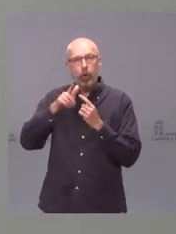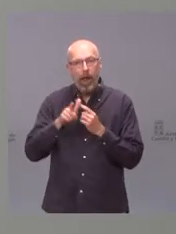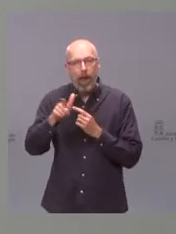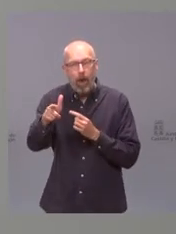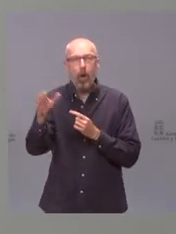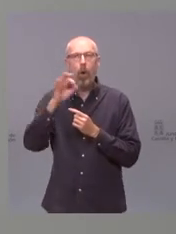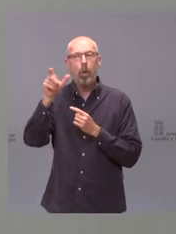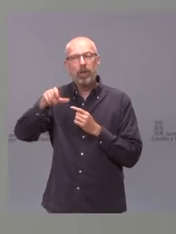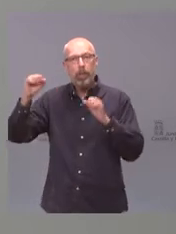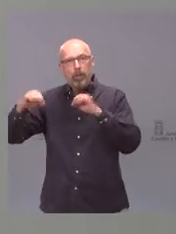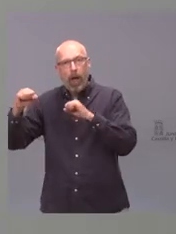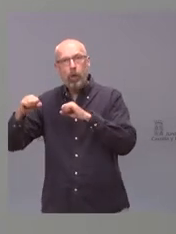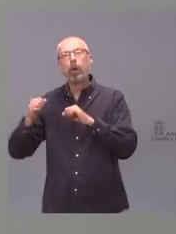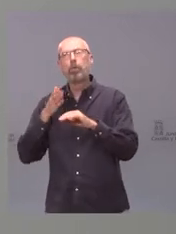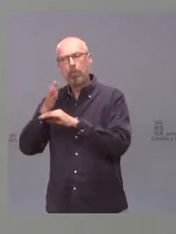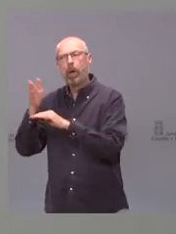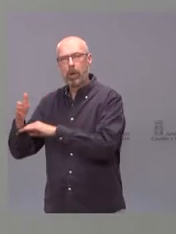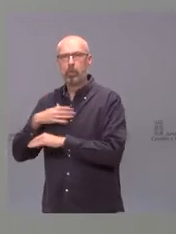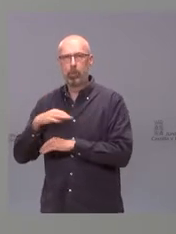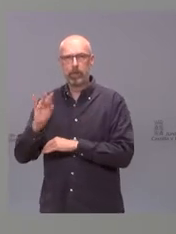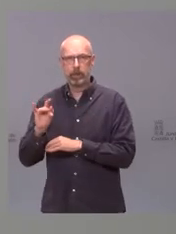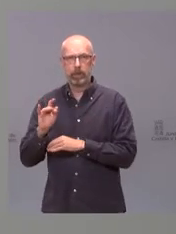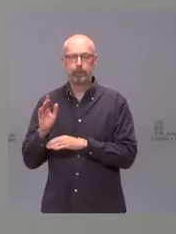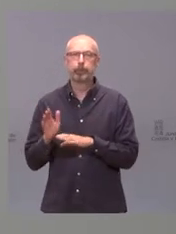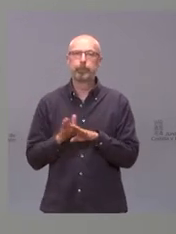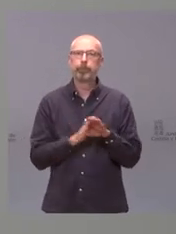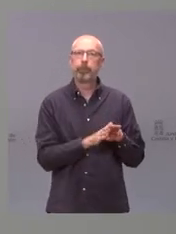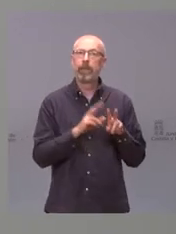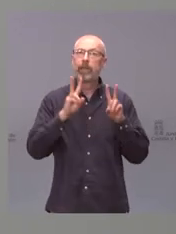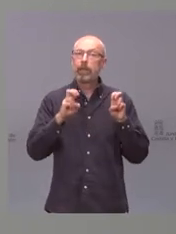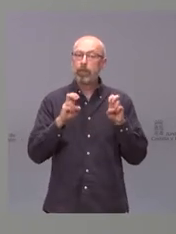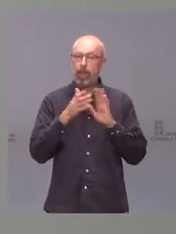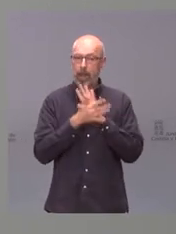mayor. En relación específicamente a Zamora,